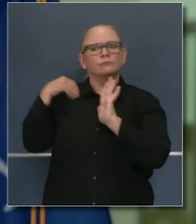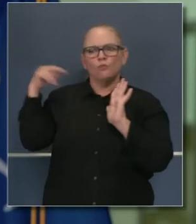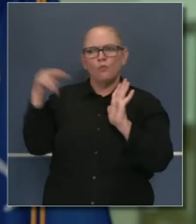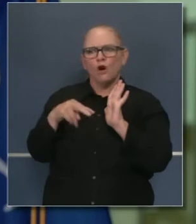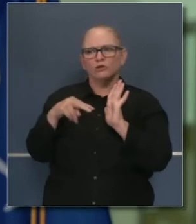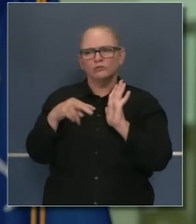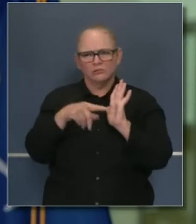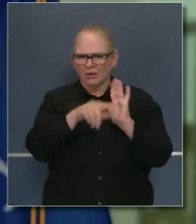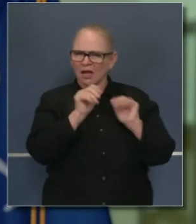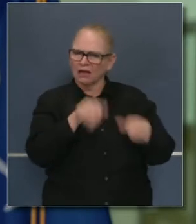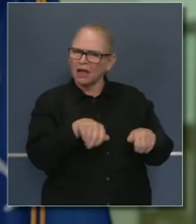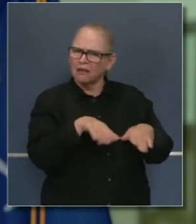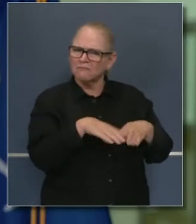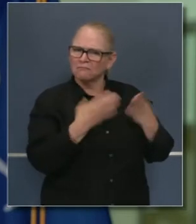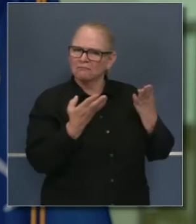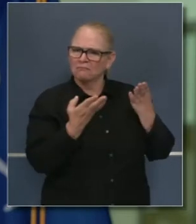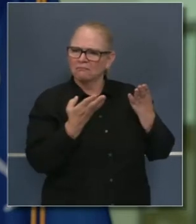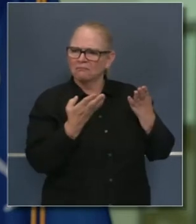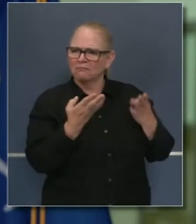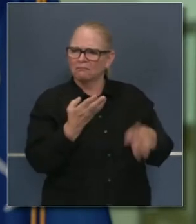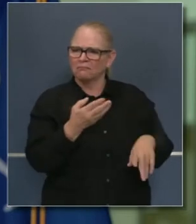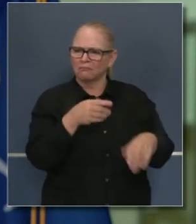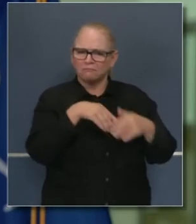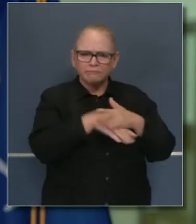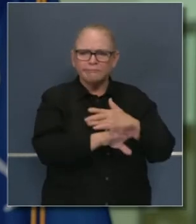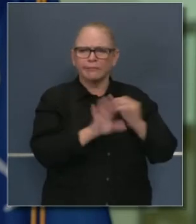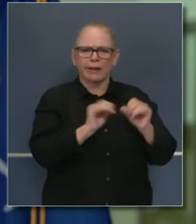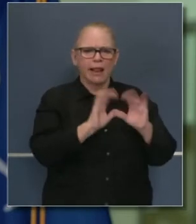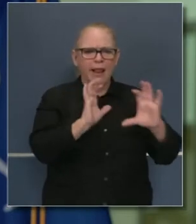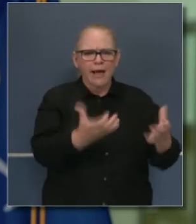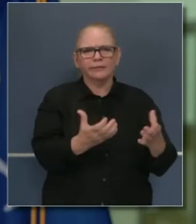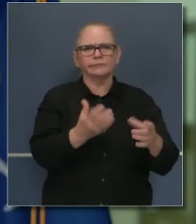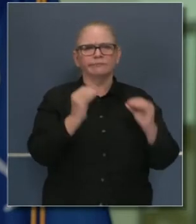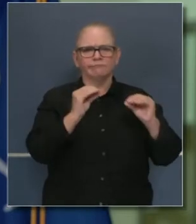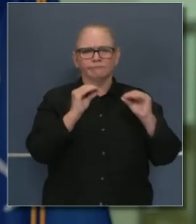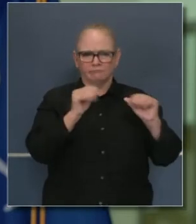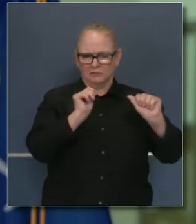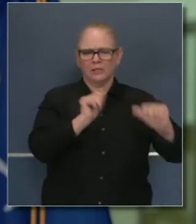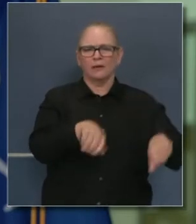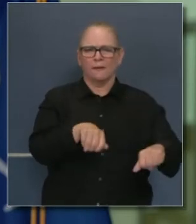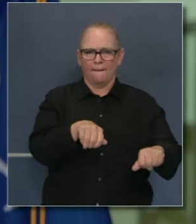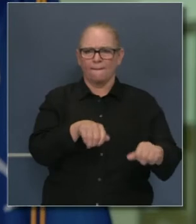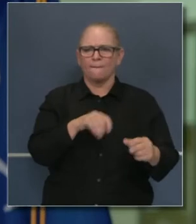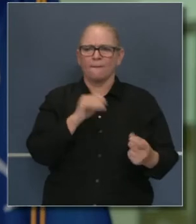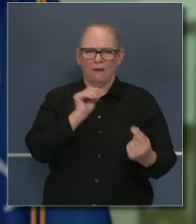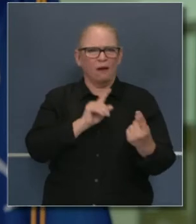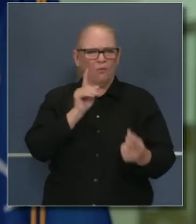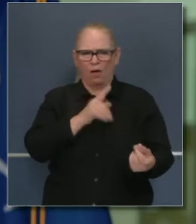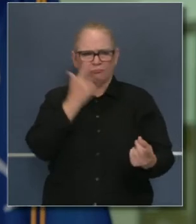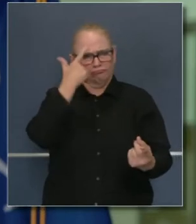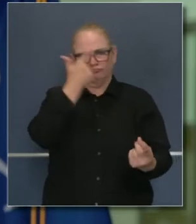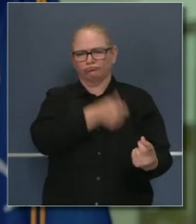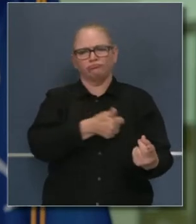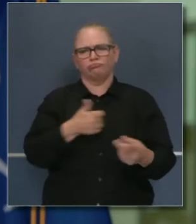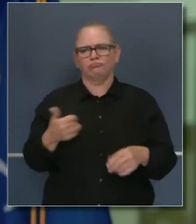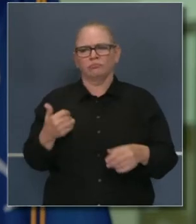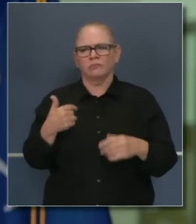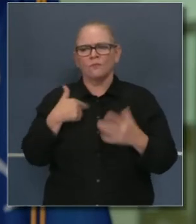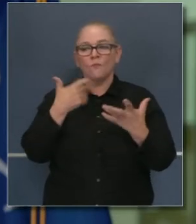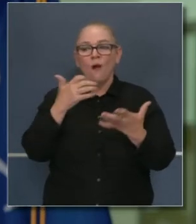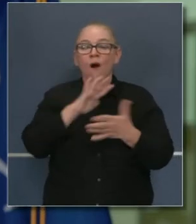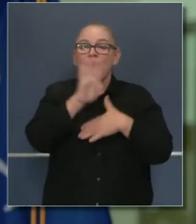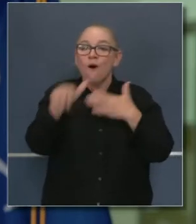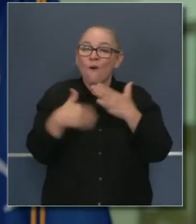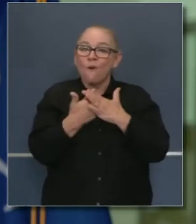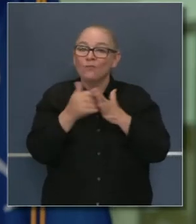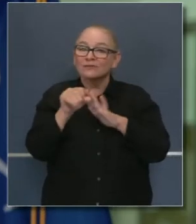14 días, donde si están en la lista no pueden dar instrucción personalmente. Yo, por supuesto, que estoy muy ansioso de